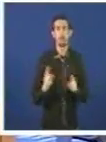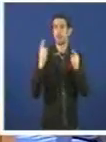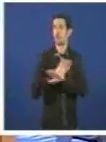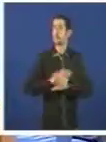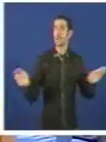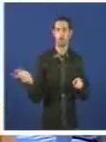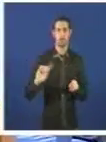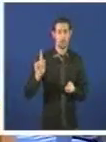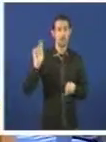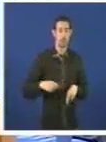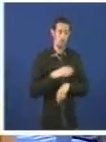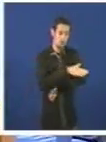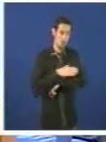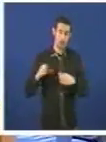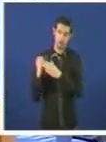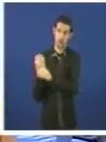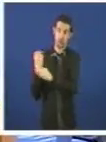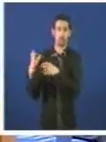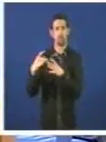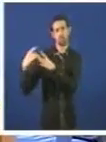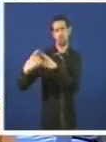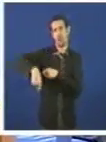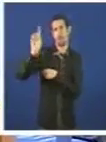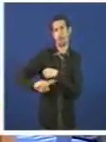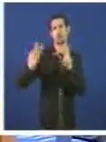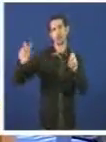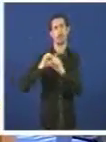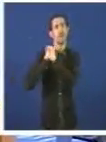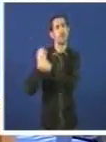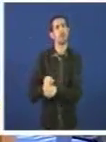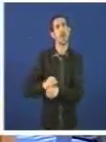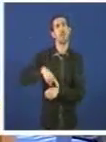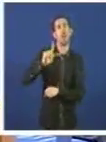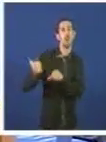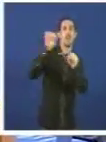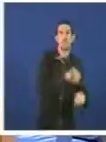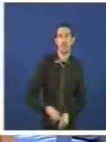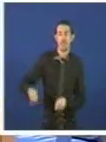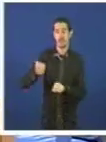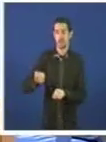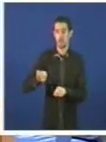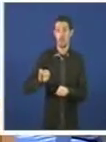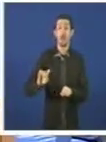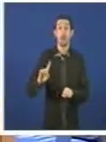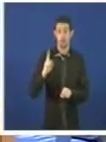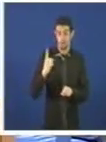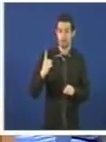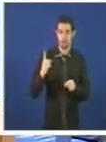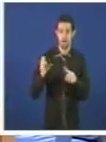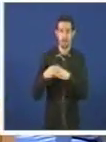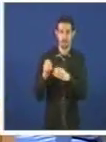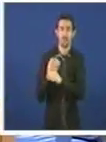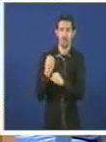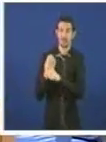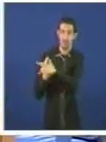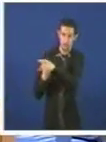socialista, este que foi o gran Adaliz, agora da dependencia, que tamén é o gran defensor da mesma, foi o primeiro en recortar esta lei